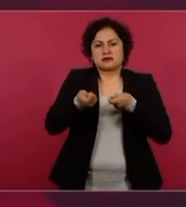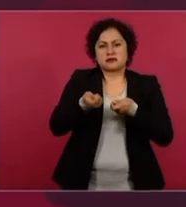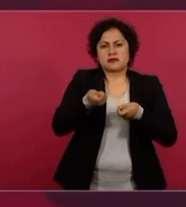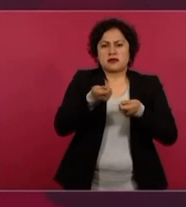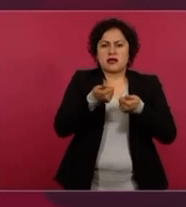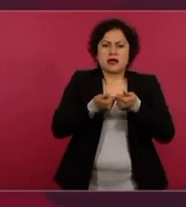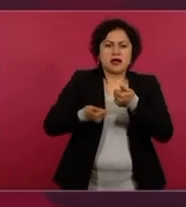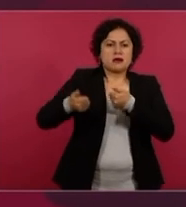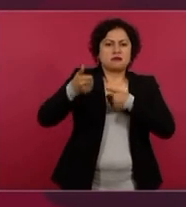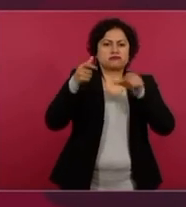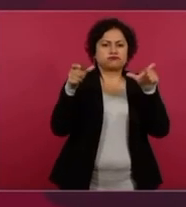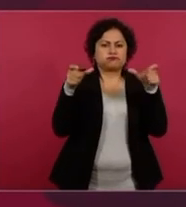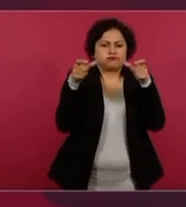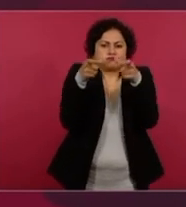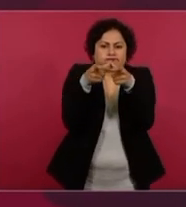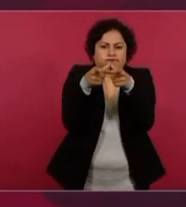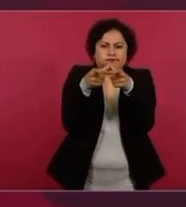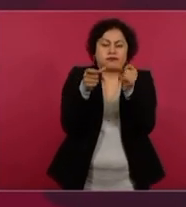una mafia.